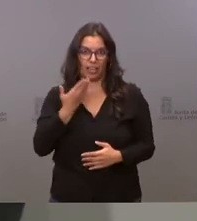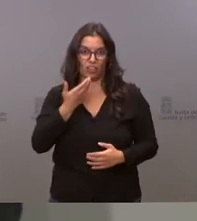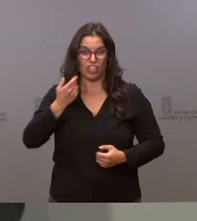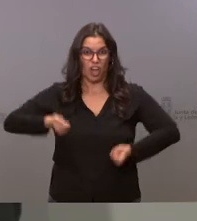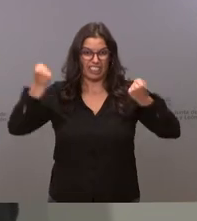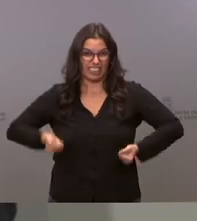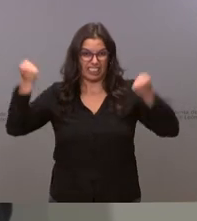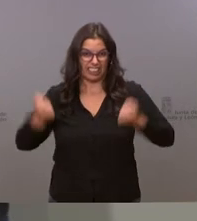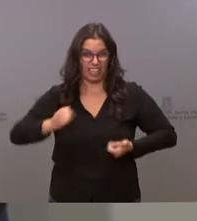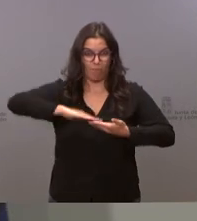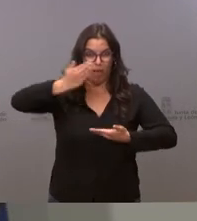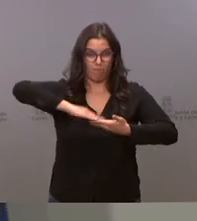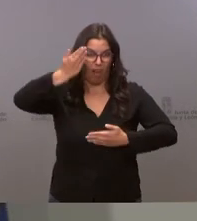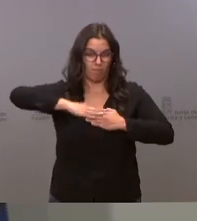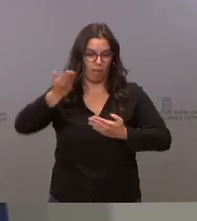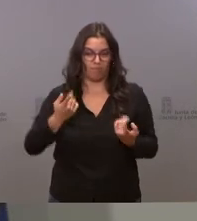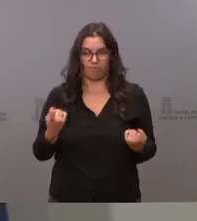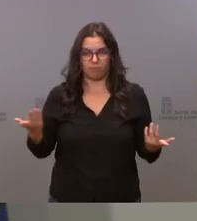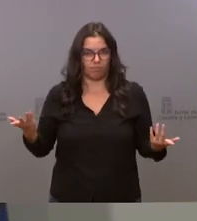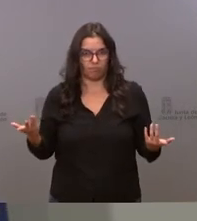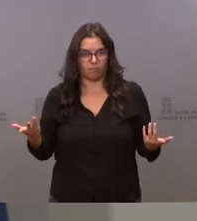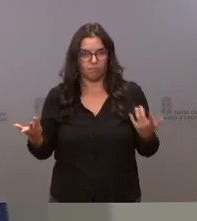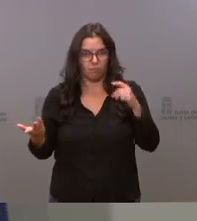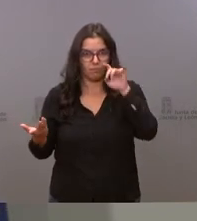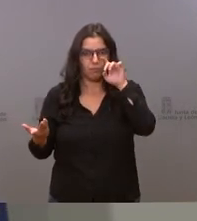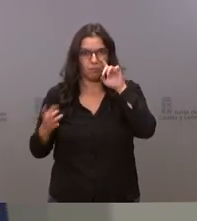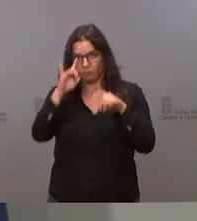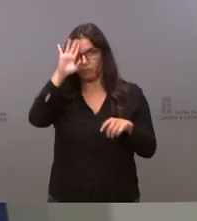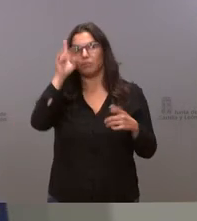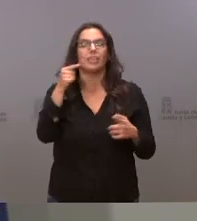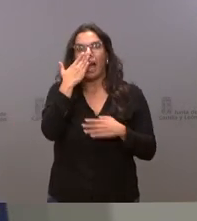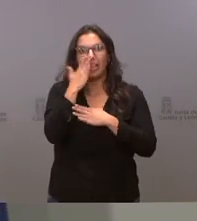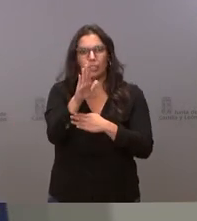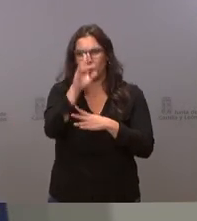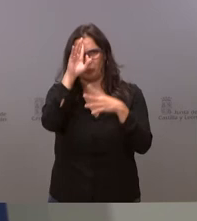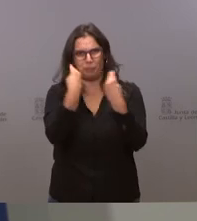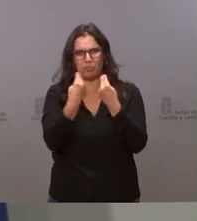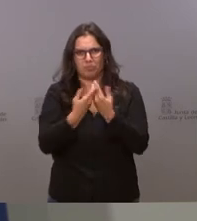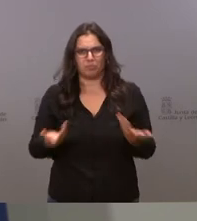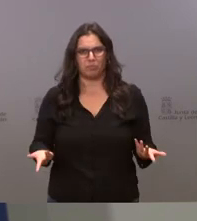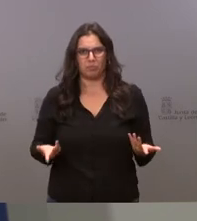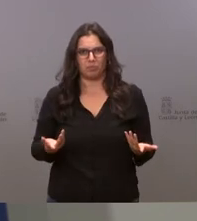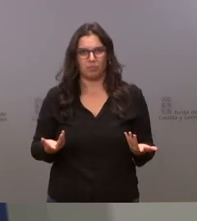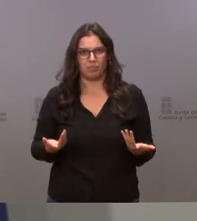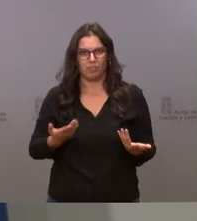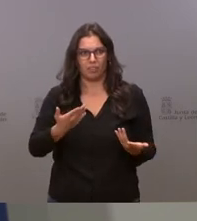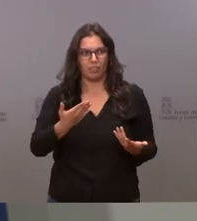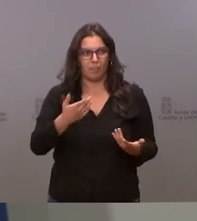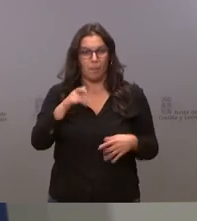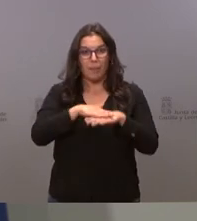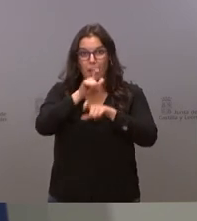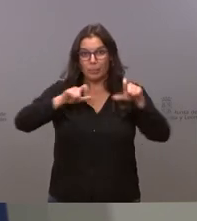la tapa de los pupitres y esta es una actitud que es incomprensible para mayores de edad quiero decir